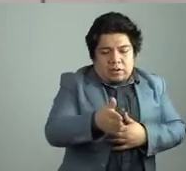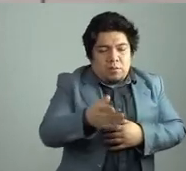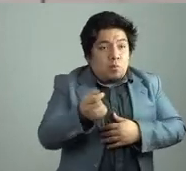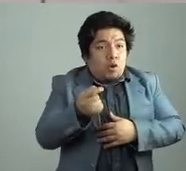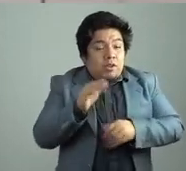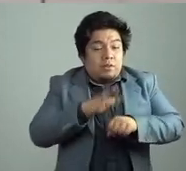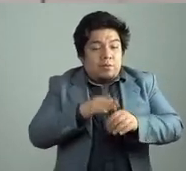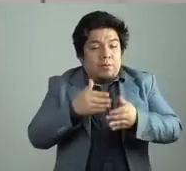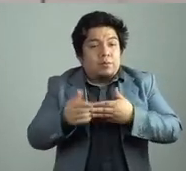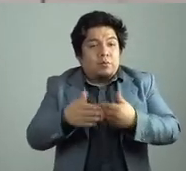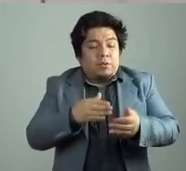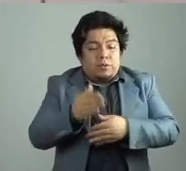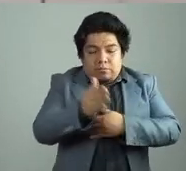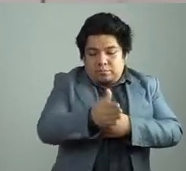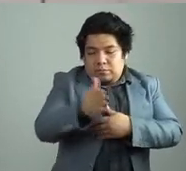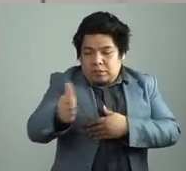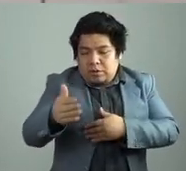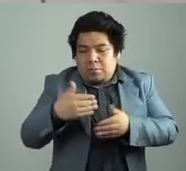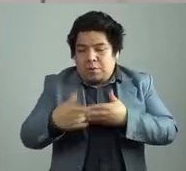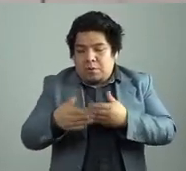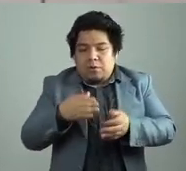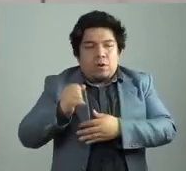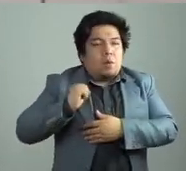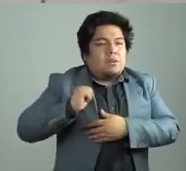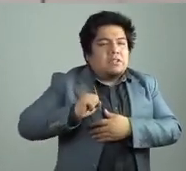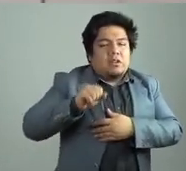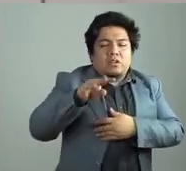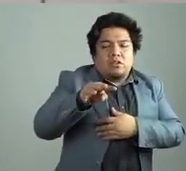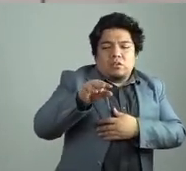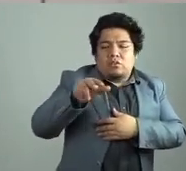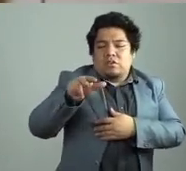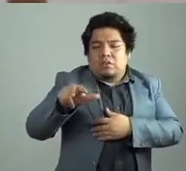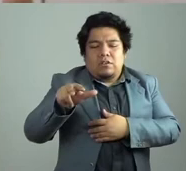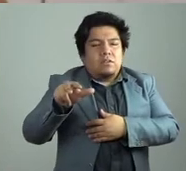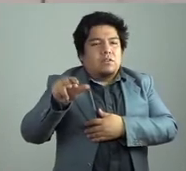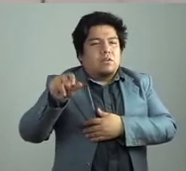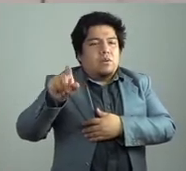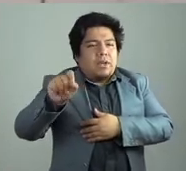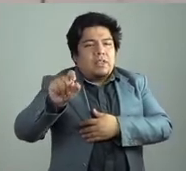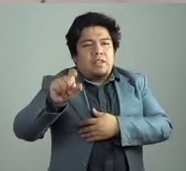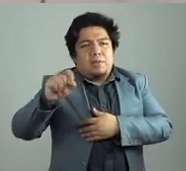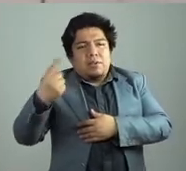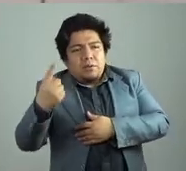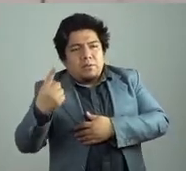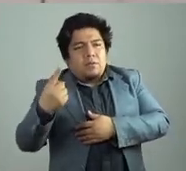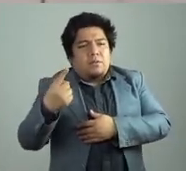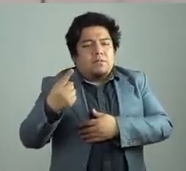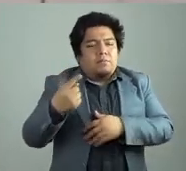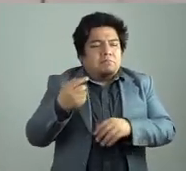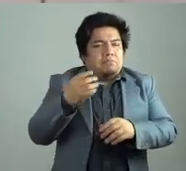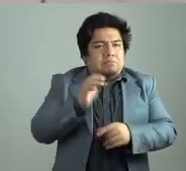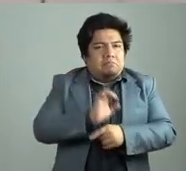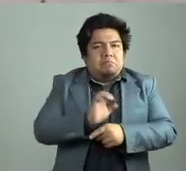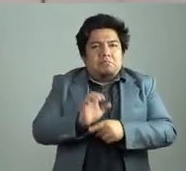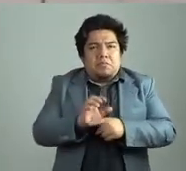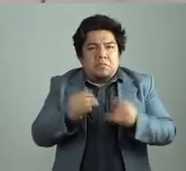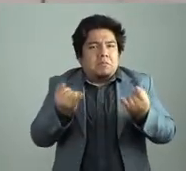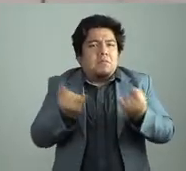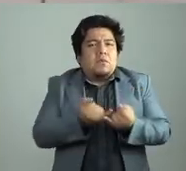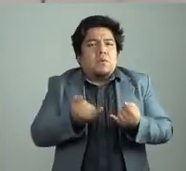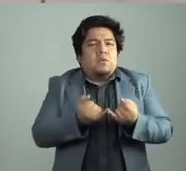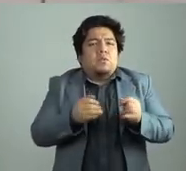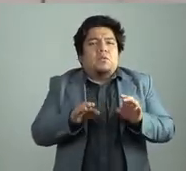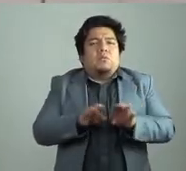De siglos vivos. Puede estar uno en el siglo XIX, en el siglo XVIII, siglo XX, siglo XXI, ¿no? De pronto asistir a una